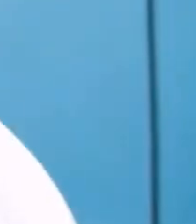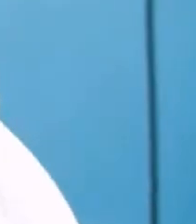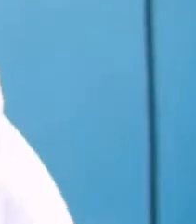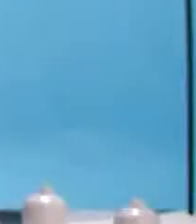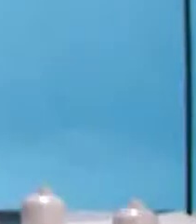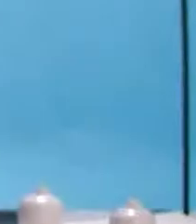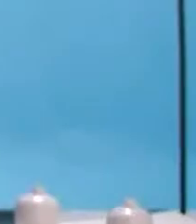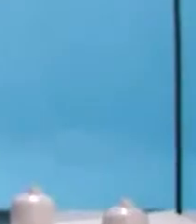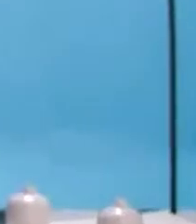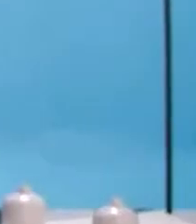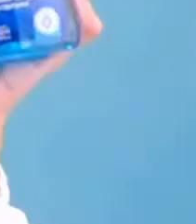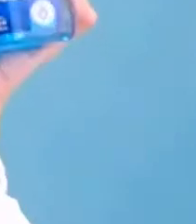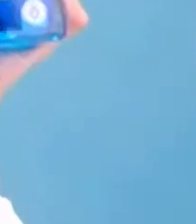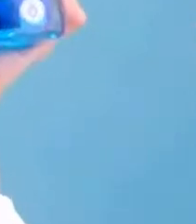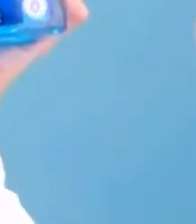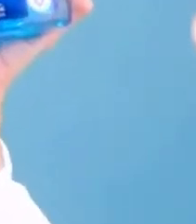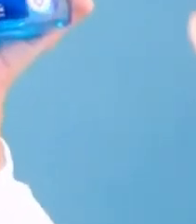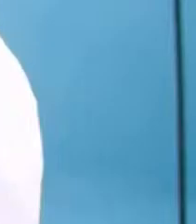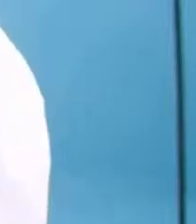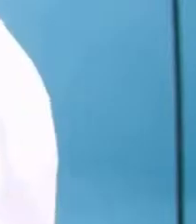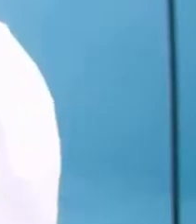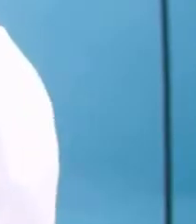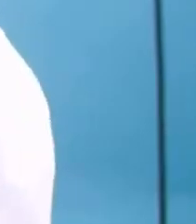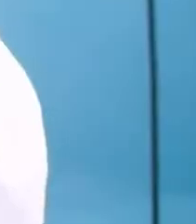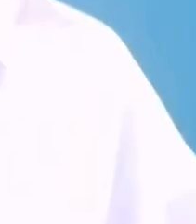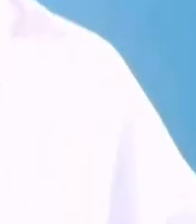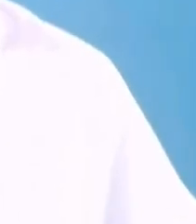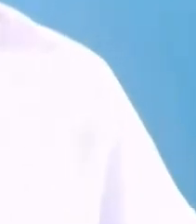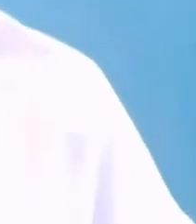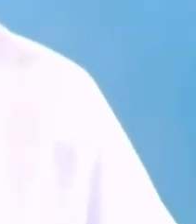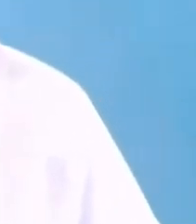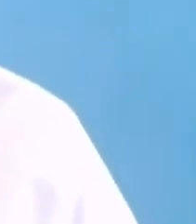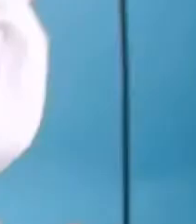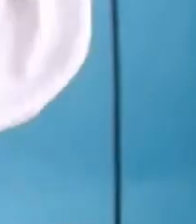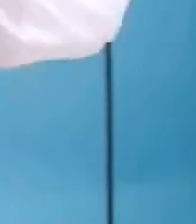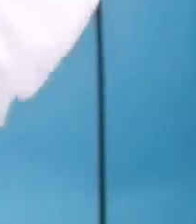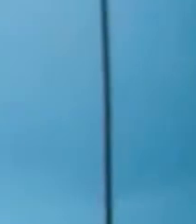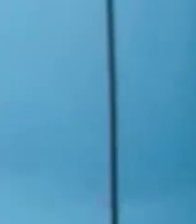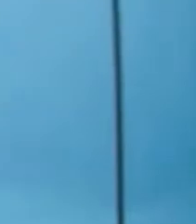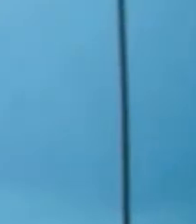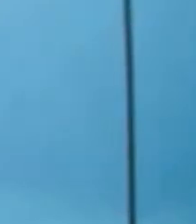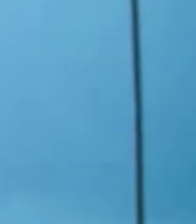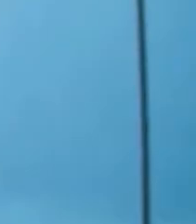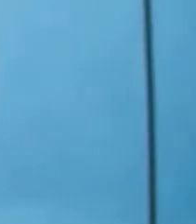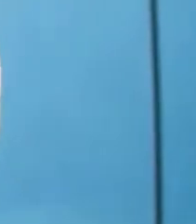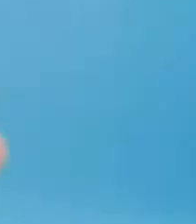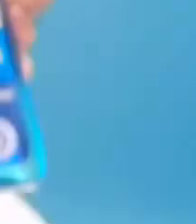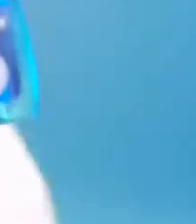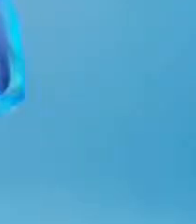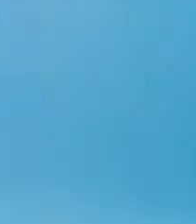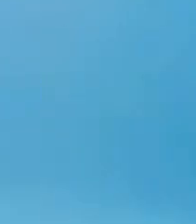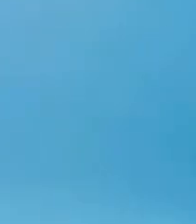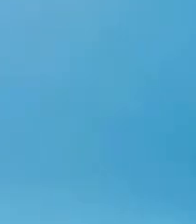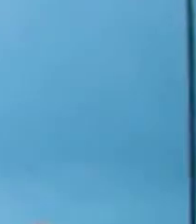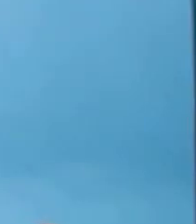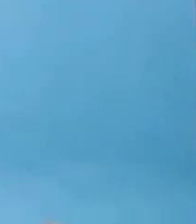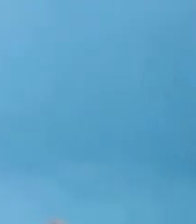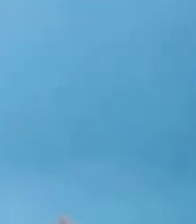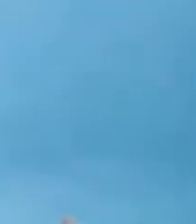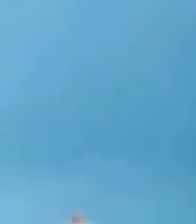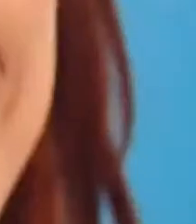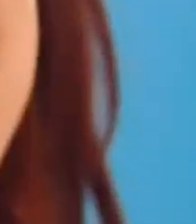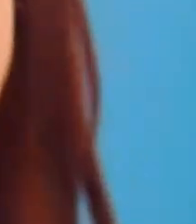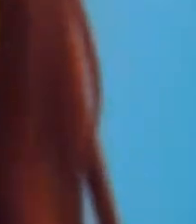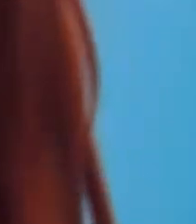con Dentro. Por eso usa un cuadro bucal Dentro después de cada cepillado y tendrás una boca más sana gracias a su fórmula con CPC que elimina el 99